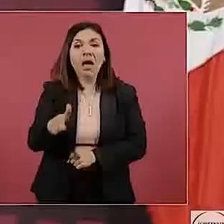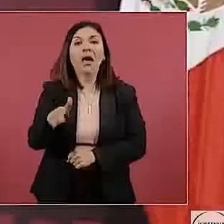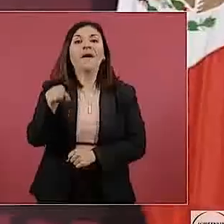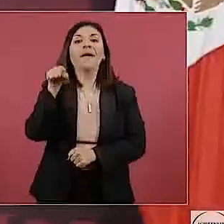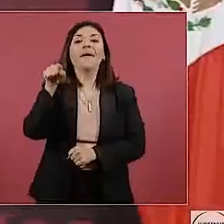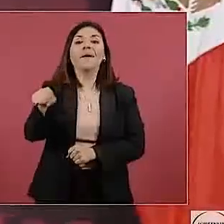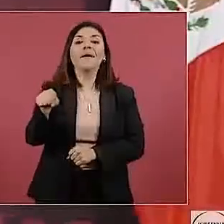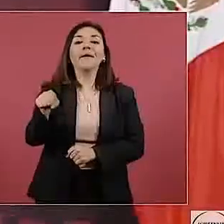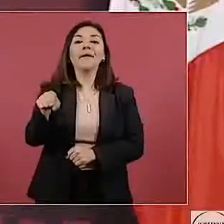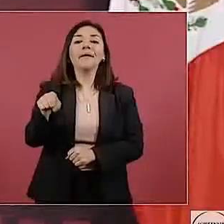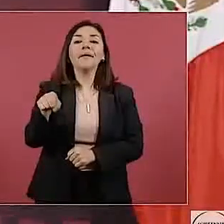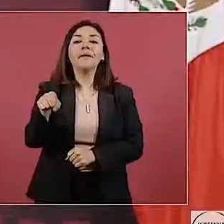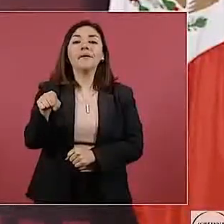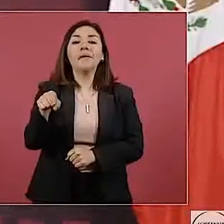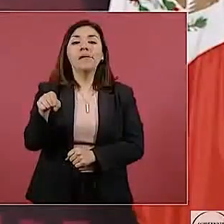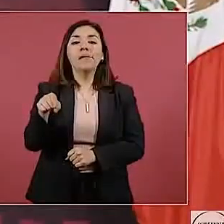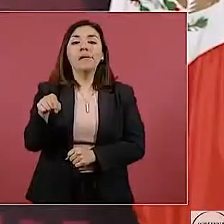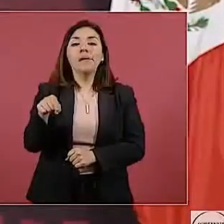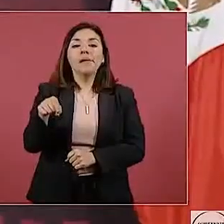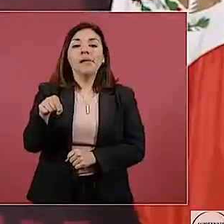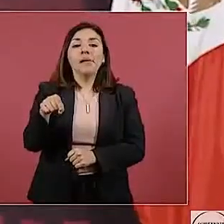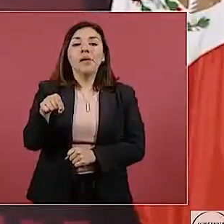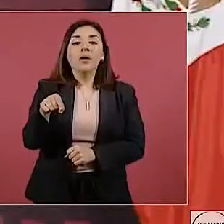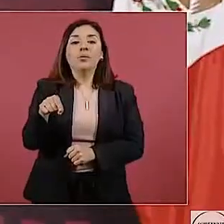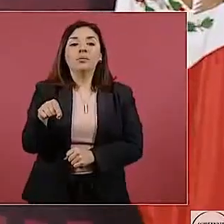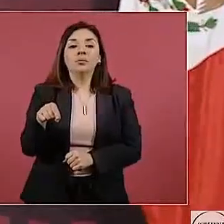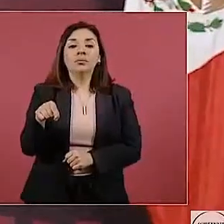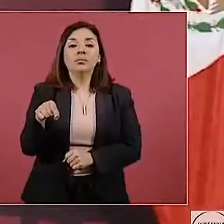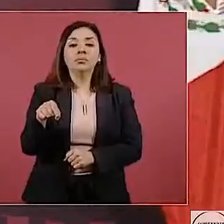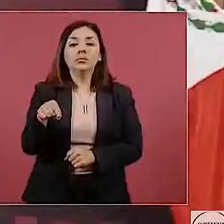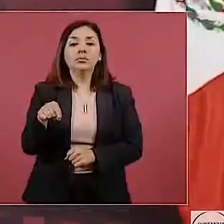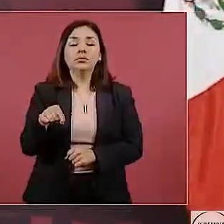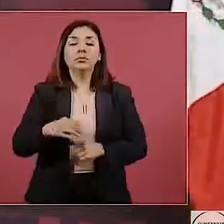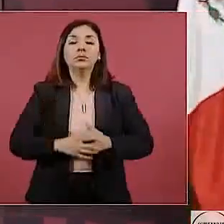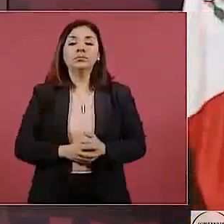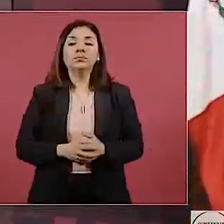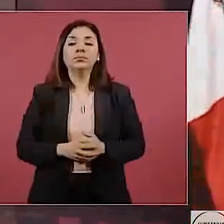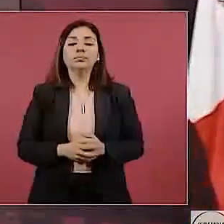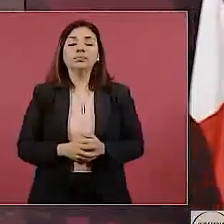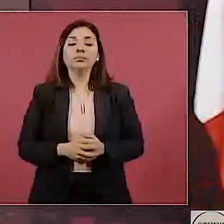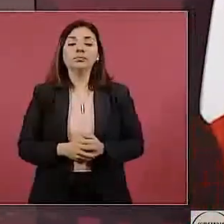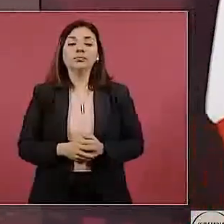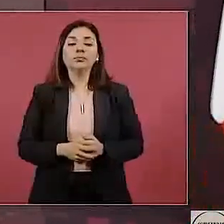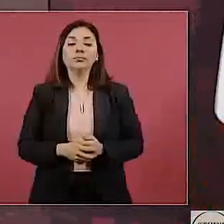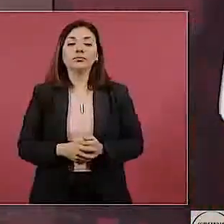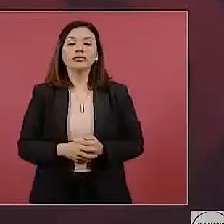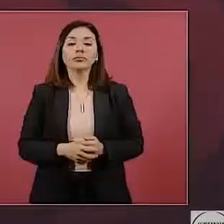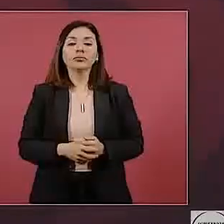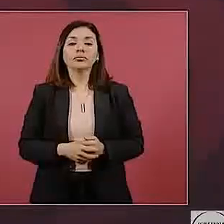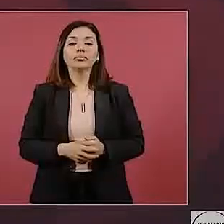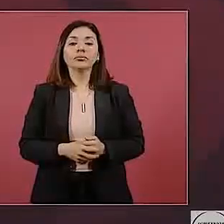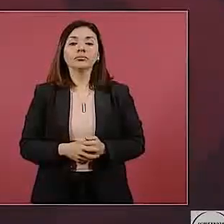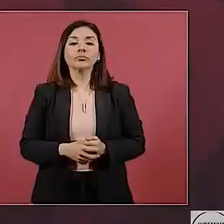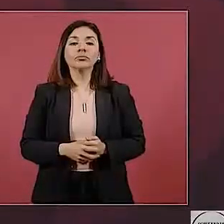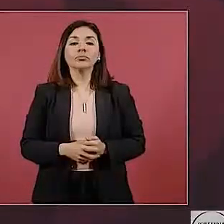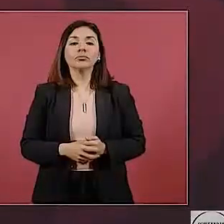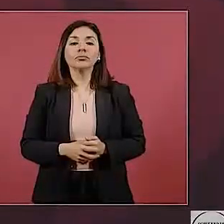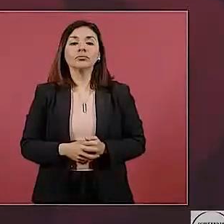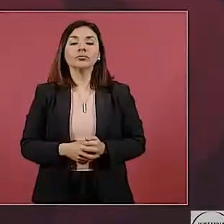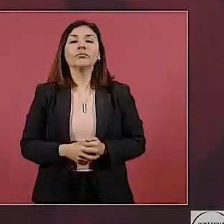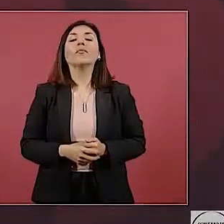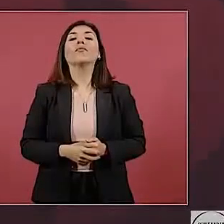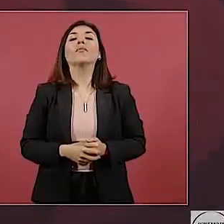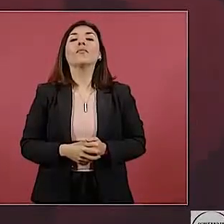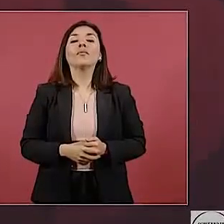paga menos de luz